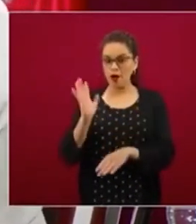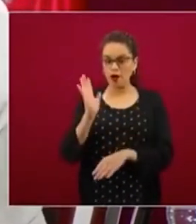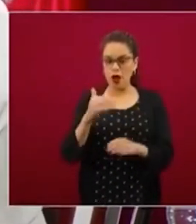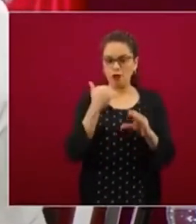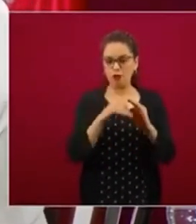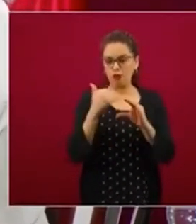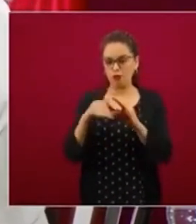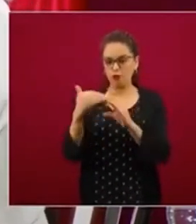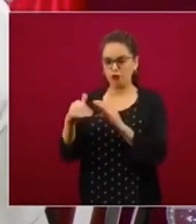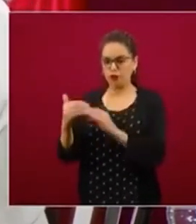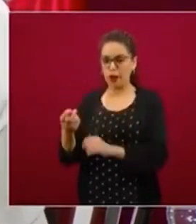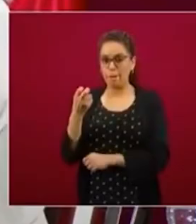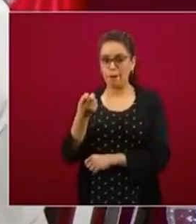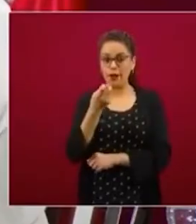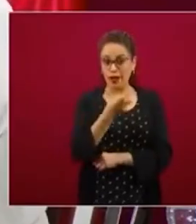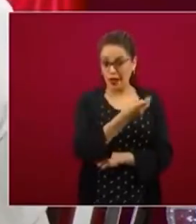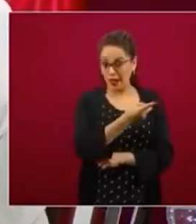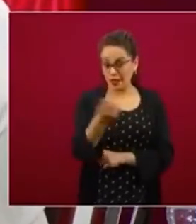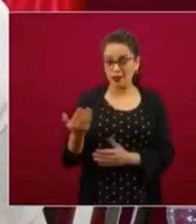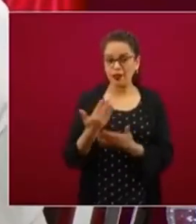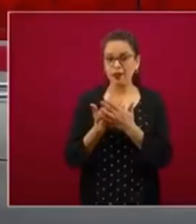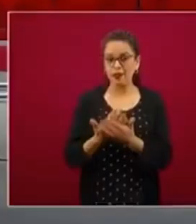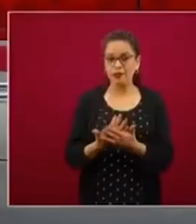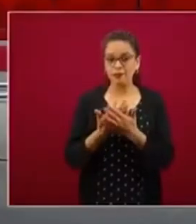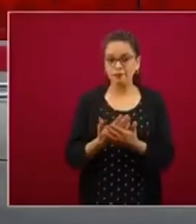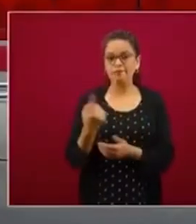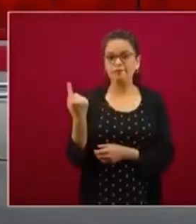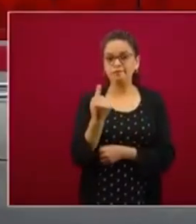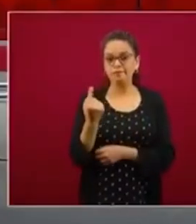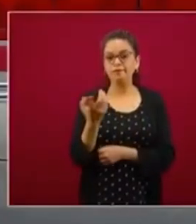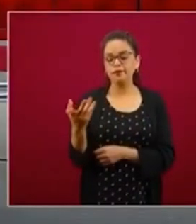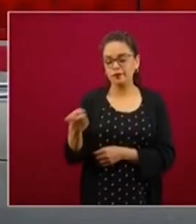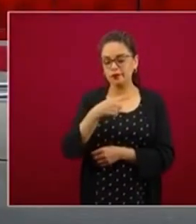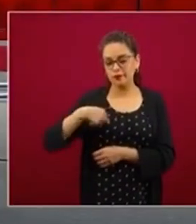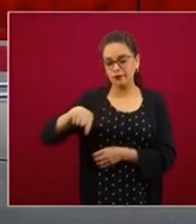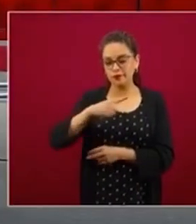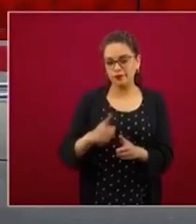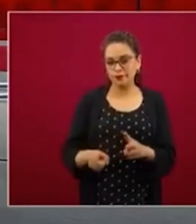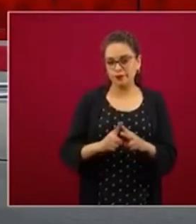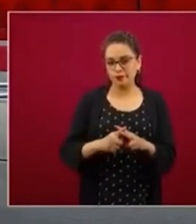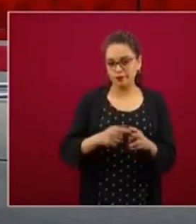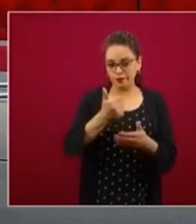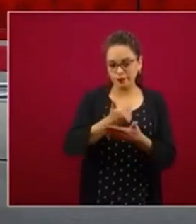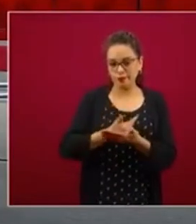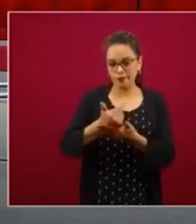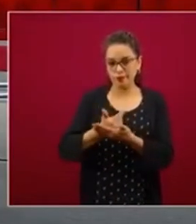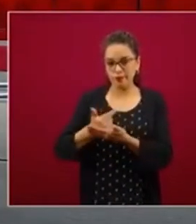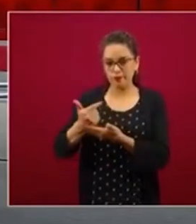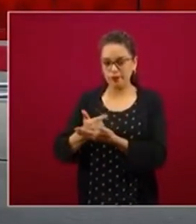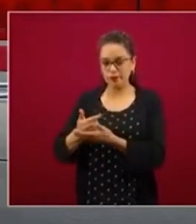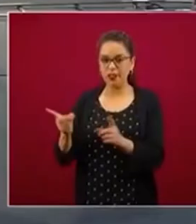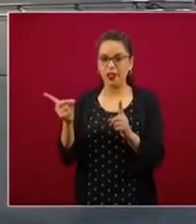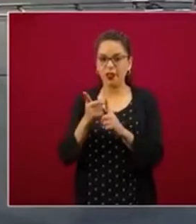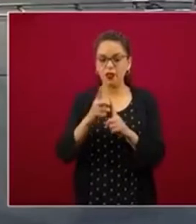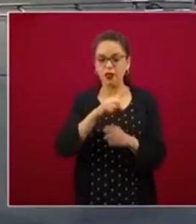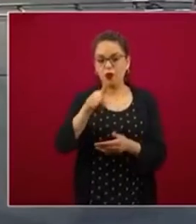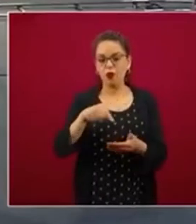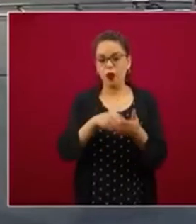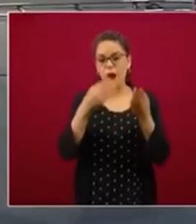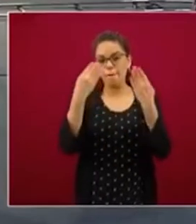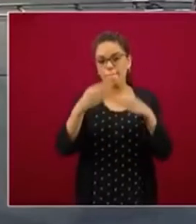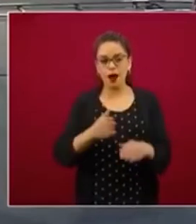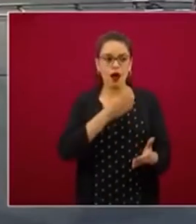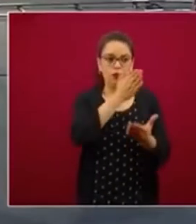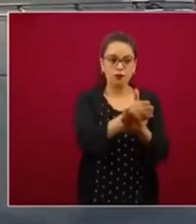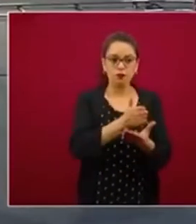cuentas bancarias están a la espera de esta logística que hacemos en las sucursales bancarias. Y eso nos